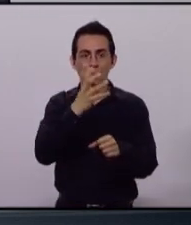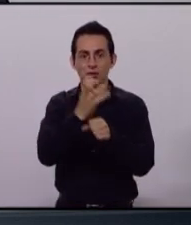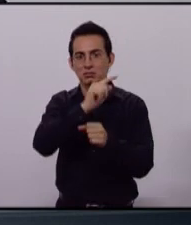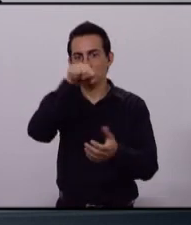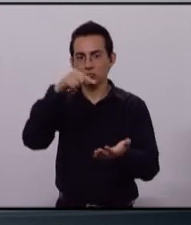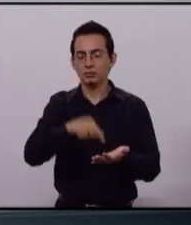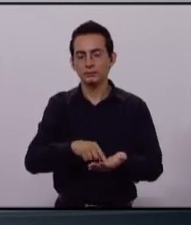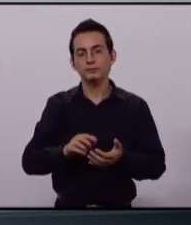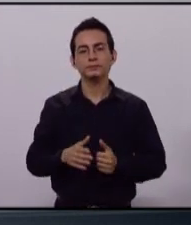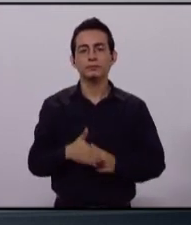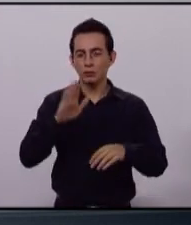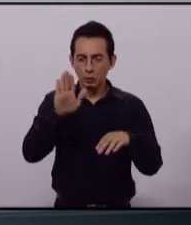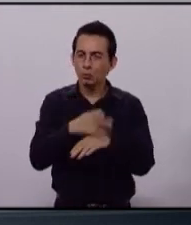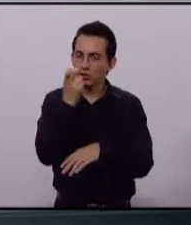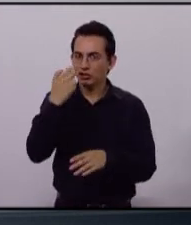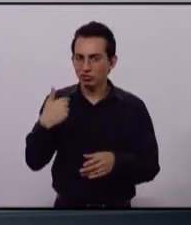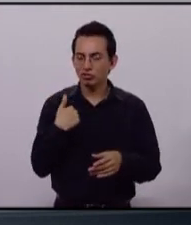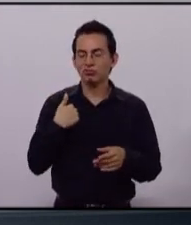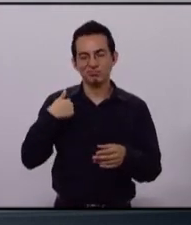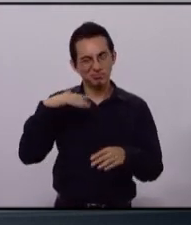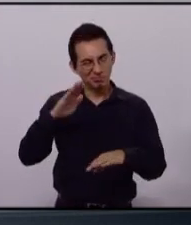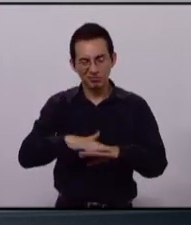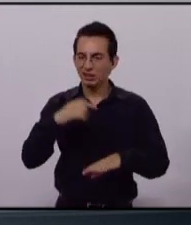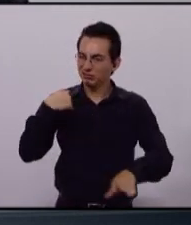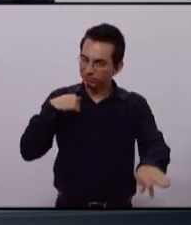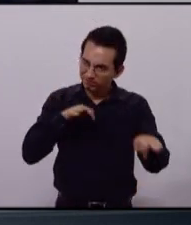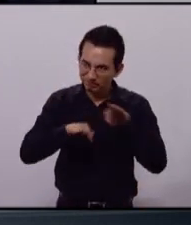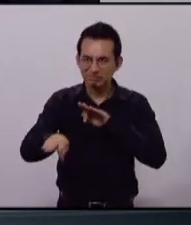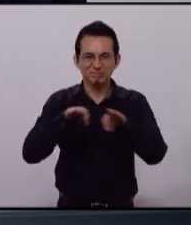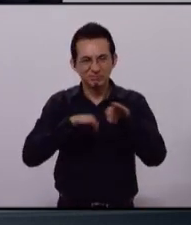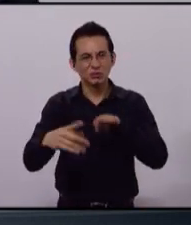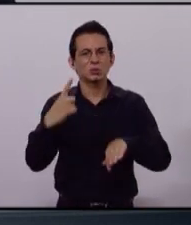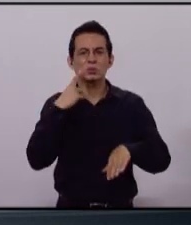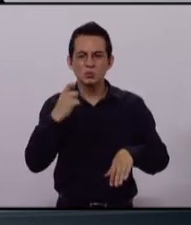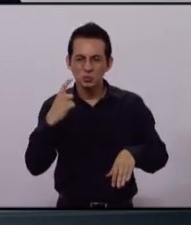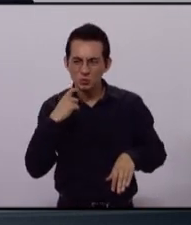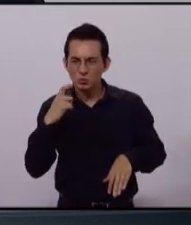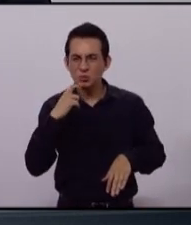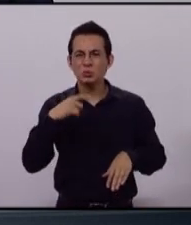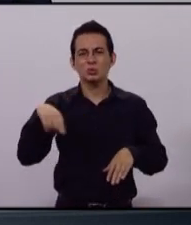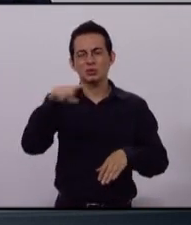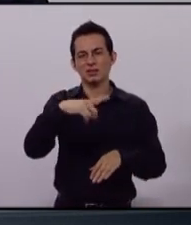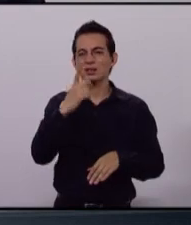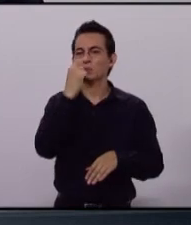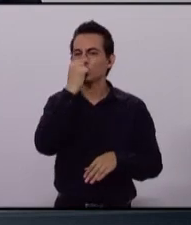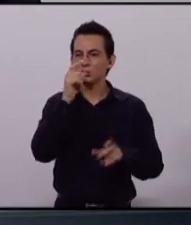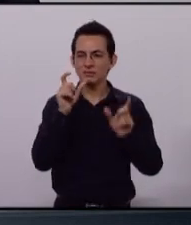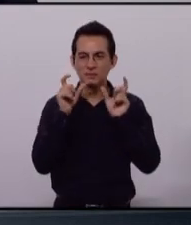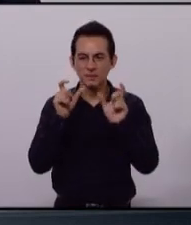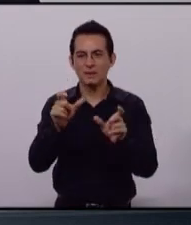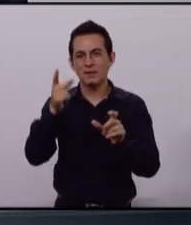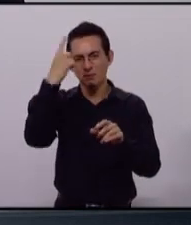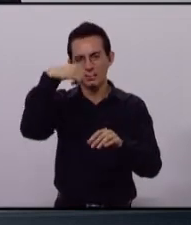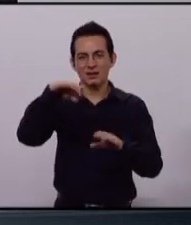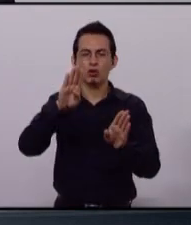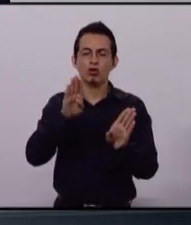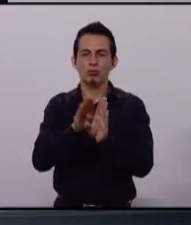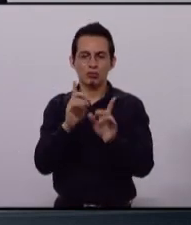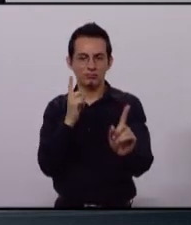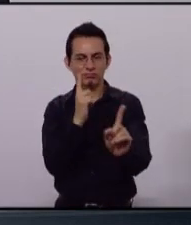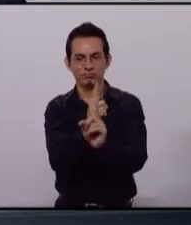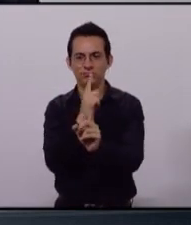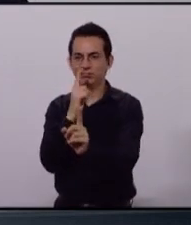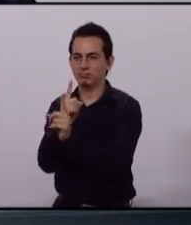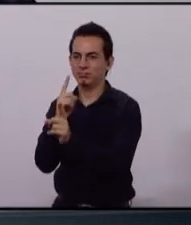Por eso, trabajaremos en la policía que tiene que participar con los